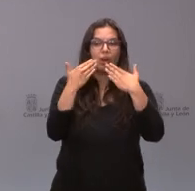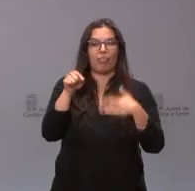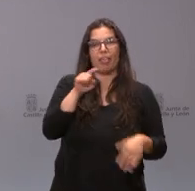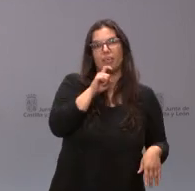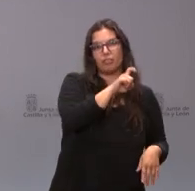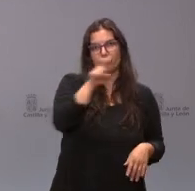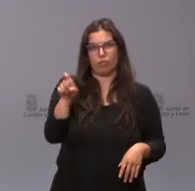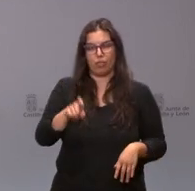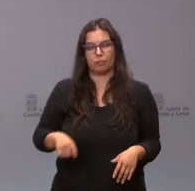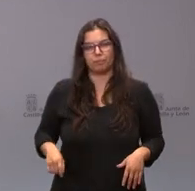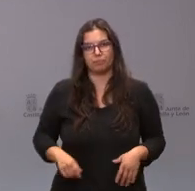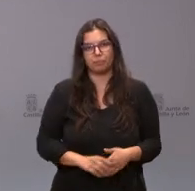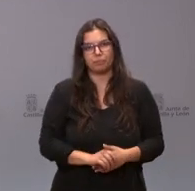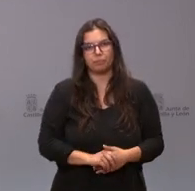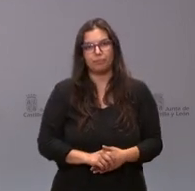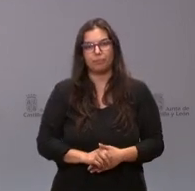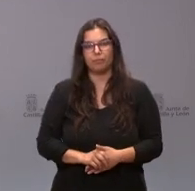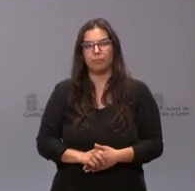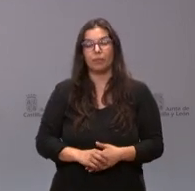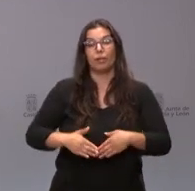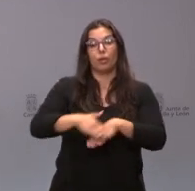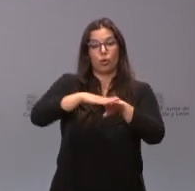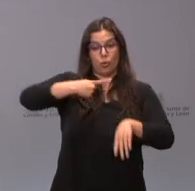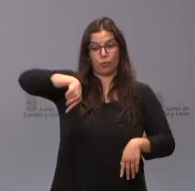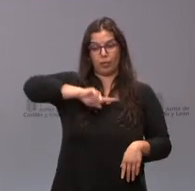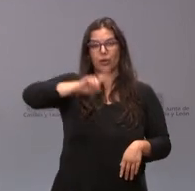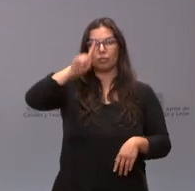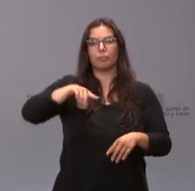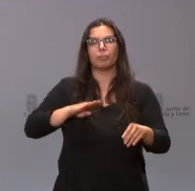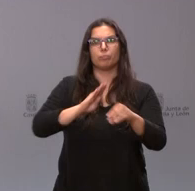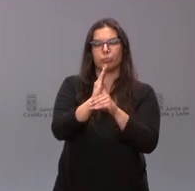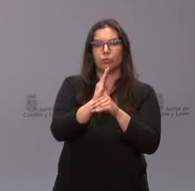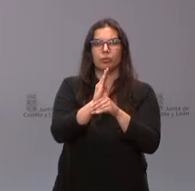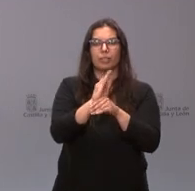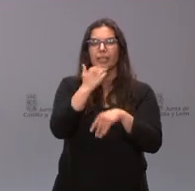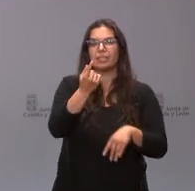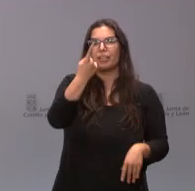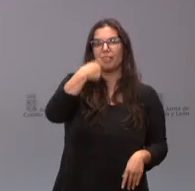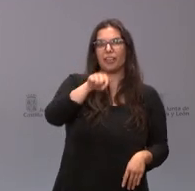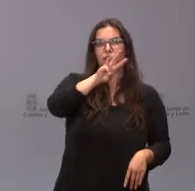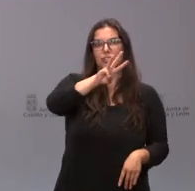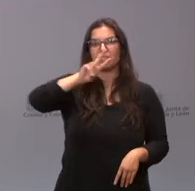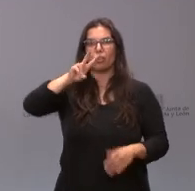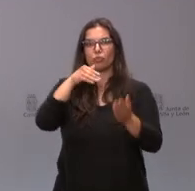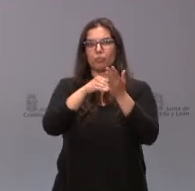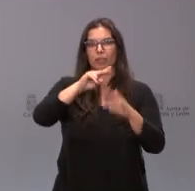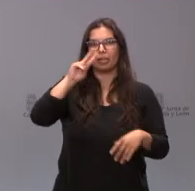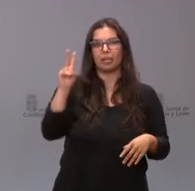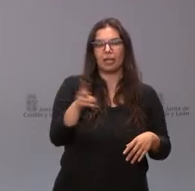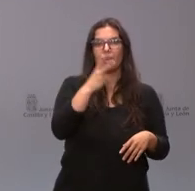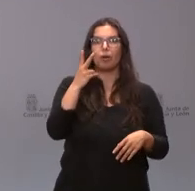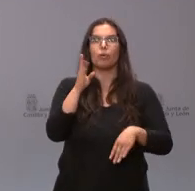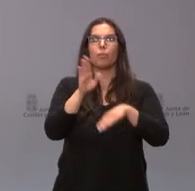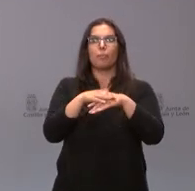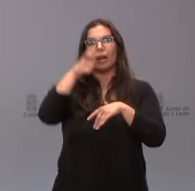asociación. El Gobierno autonómico ha otorgado una subvención de casi 132.000 euros a la Mancomunidad